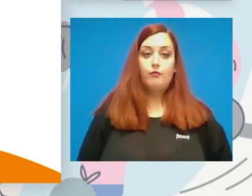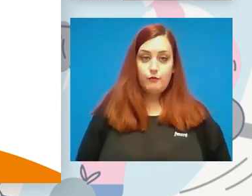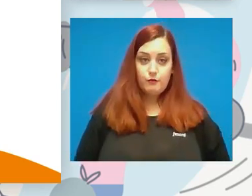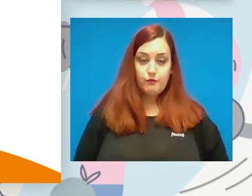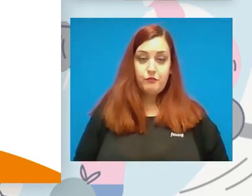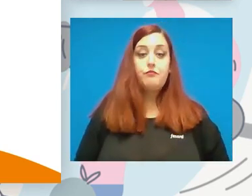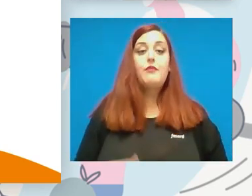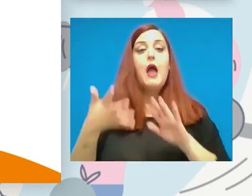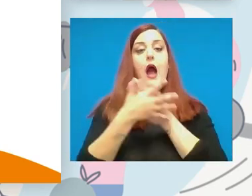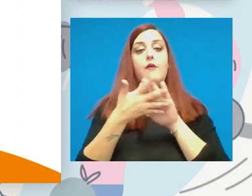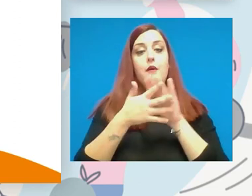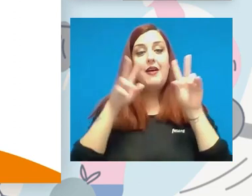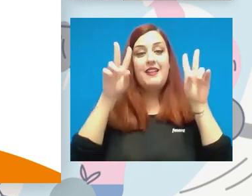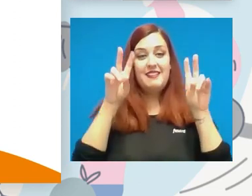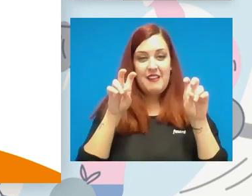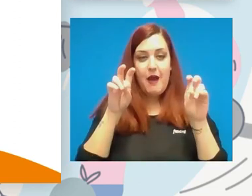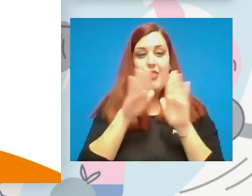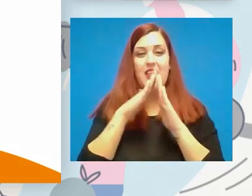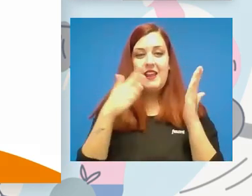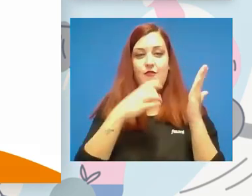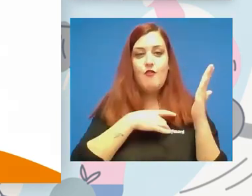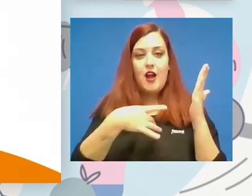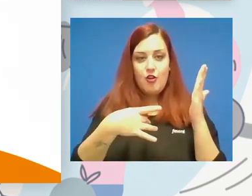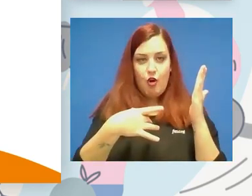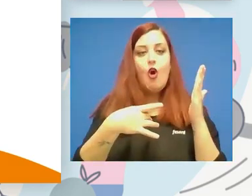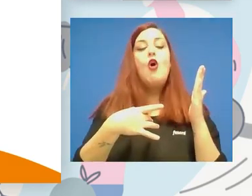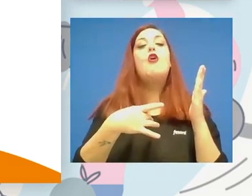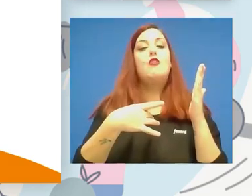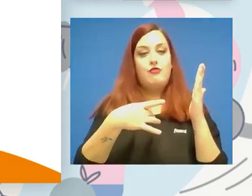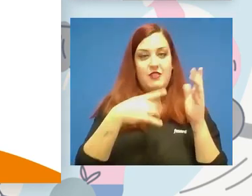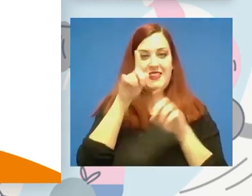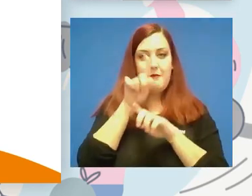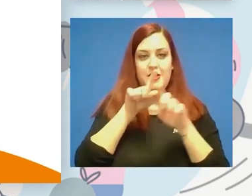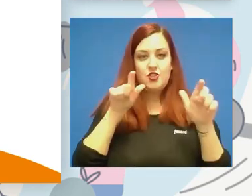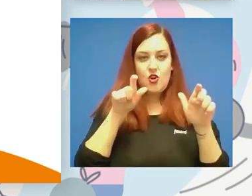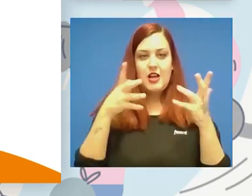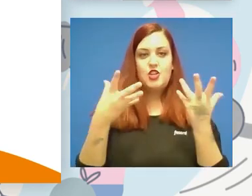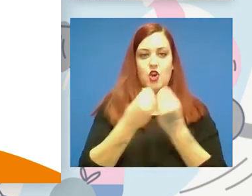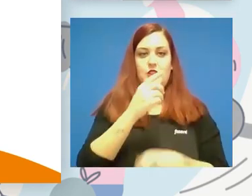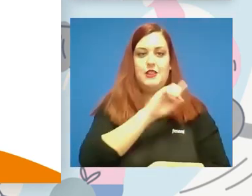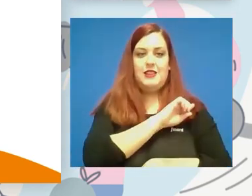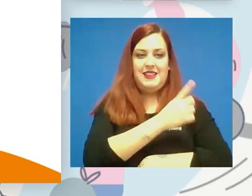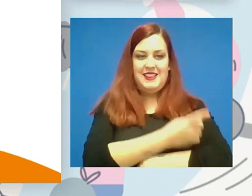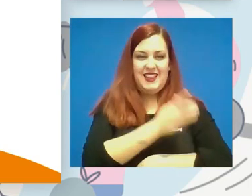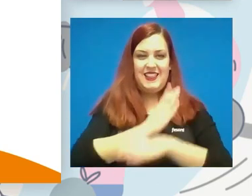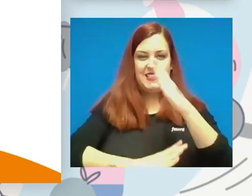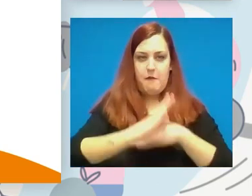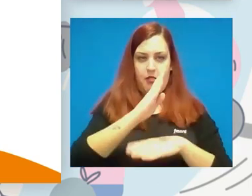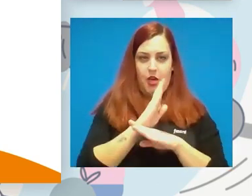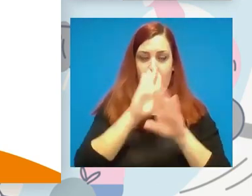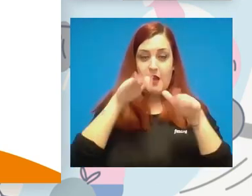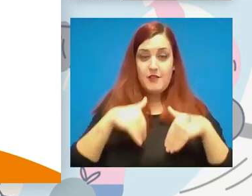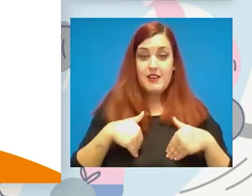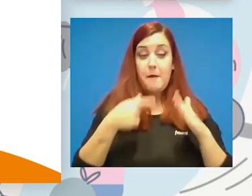Hablaba antes de la importancia del libro blanco del deporte de personas con discapacidad en la elaboración de esta ley. Muchísimas de estas medidas estaban en las recomendaciones del libro